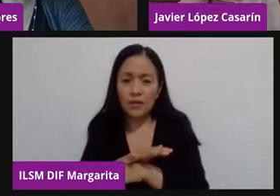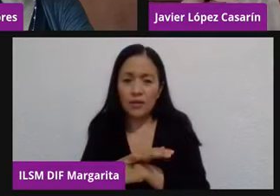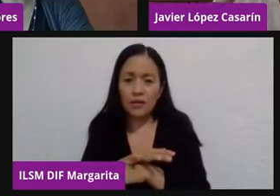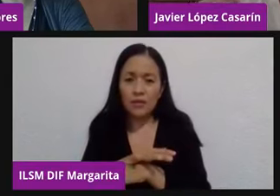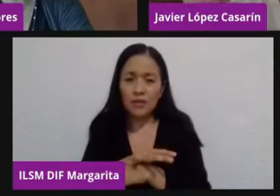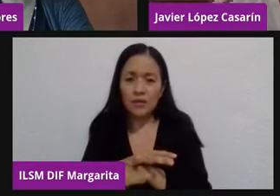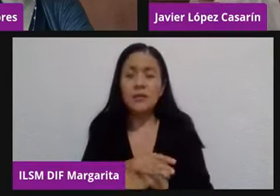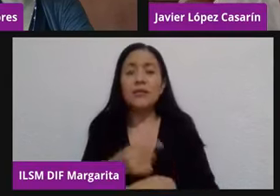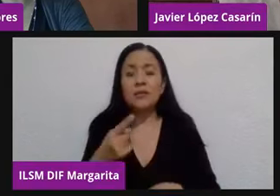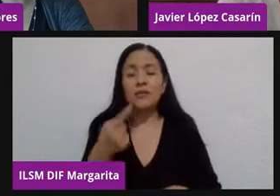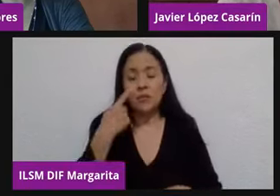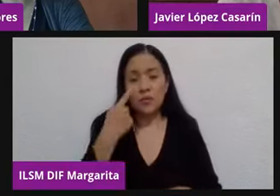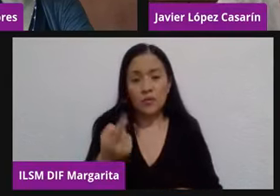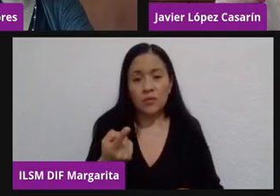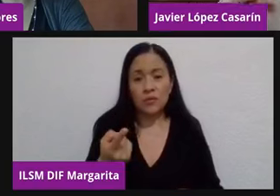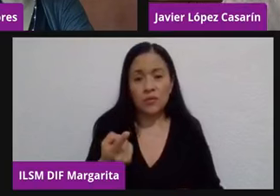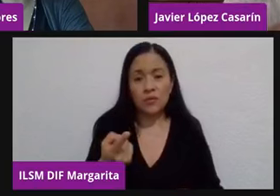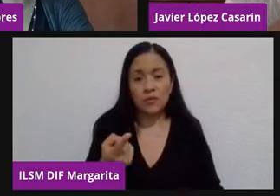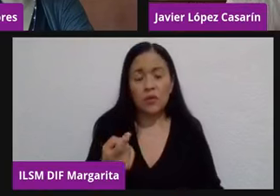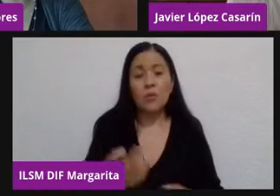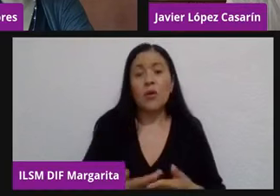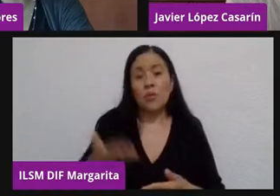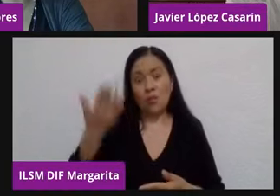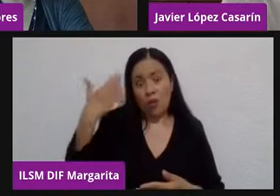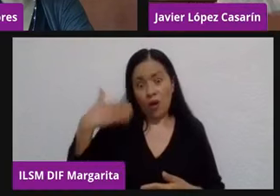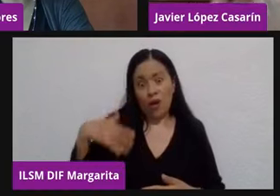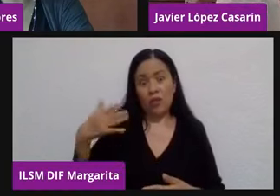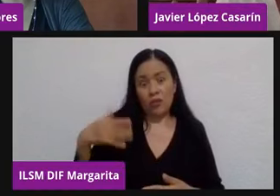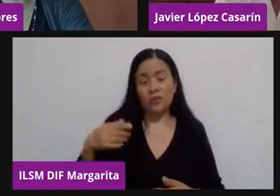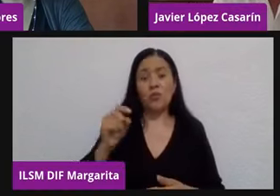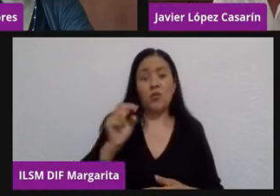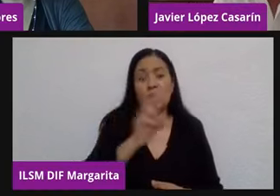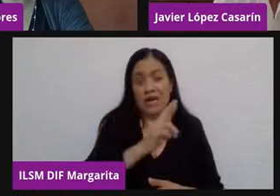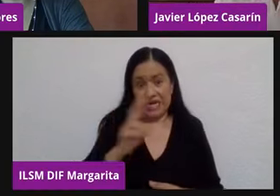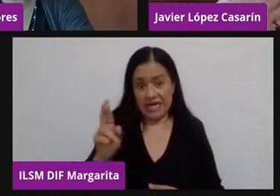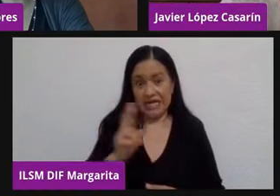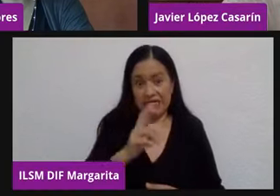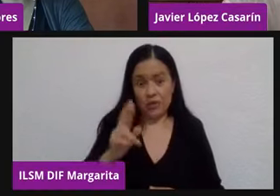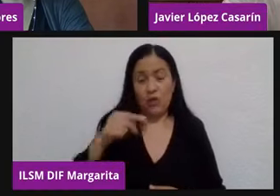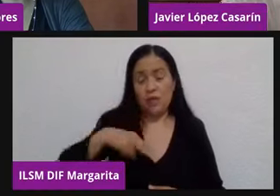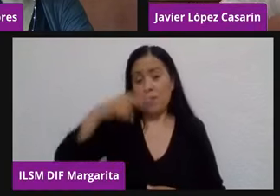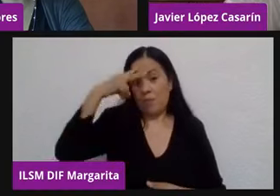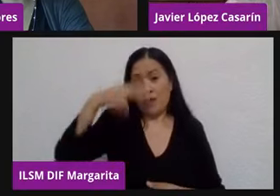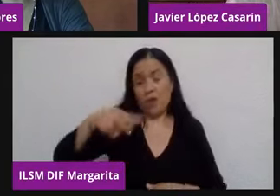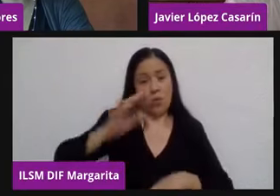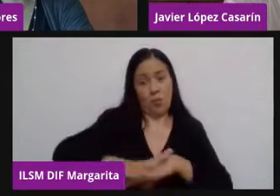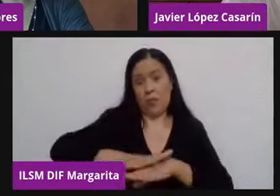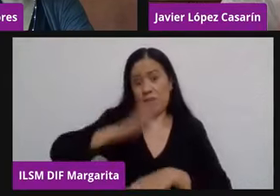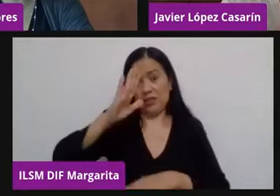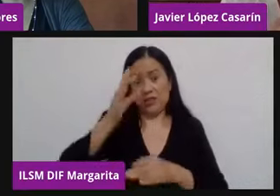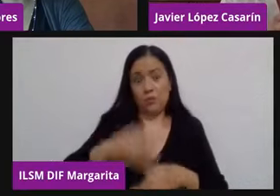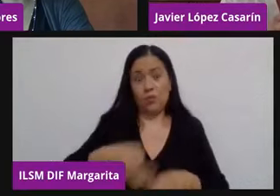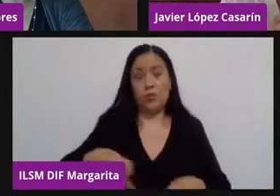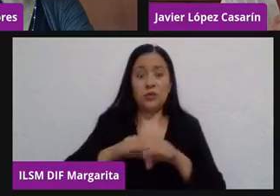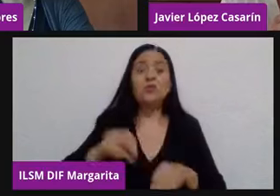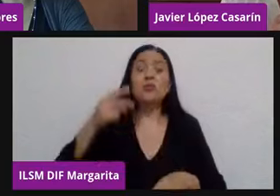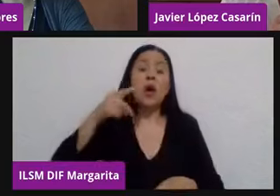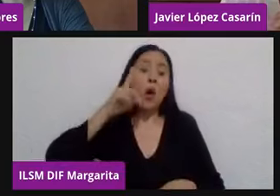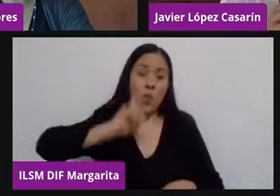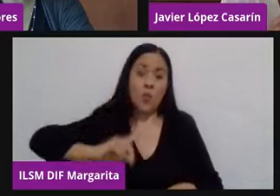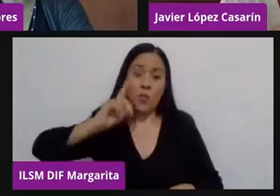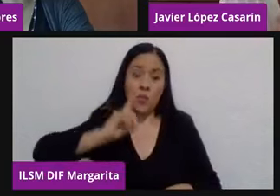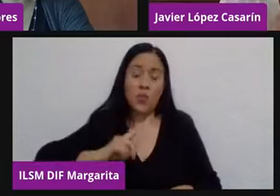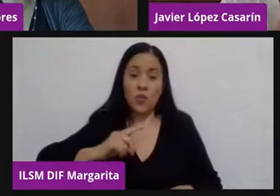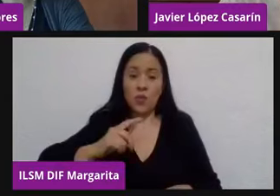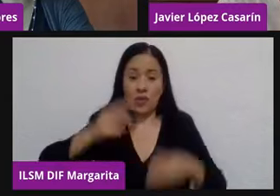par de años uno de los mejores restaurantes en Nueva York, un restaurante mexicano y la chef número uno es una chef mexicana. Entonces de repente